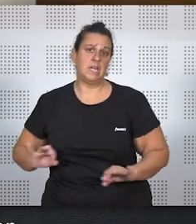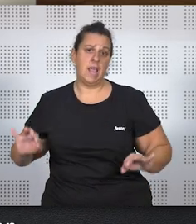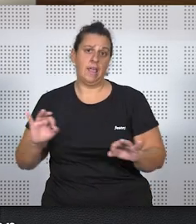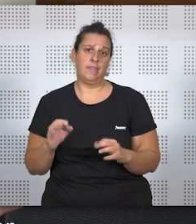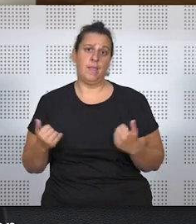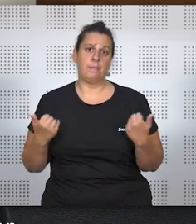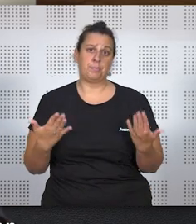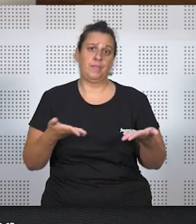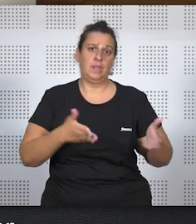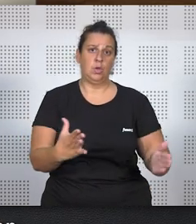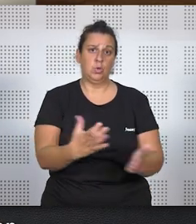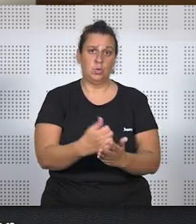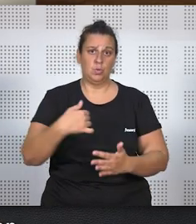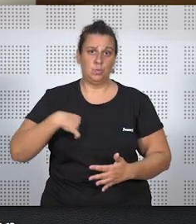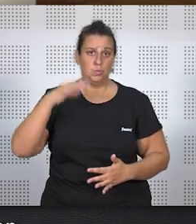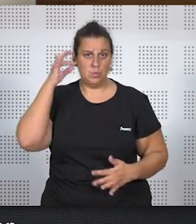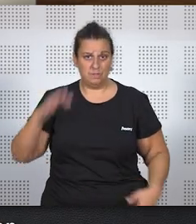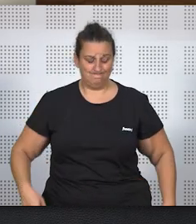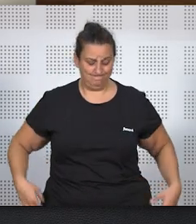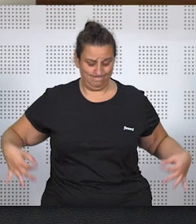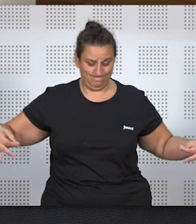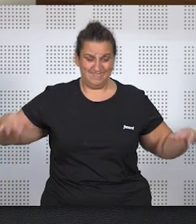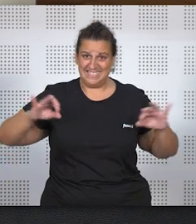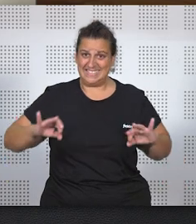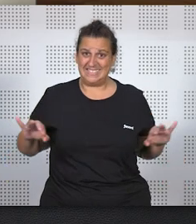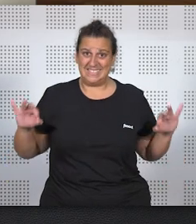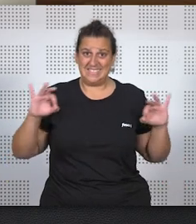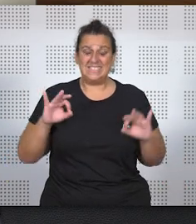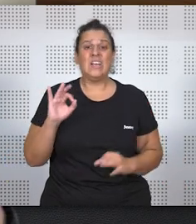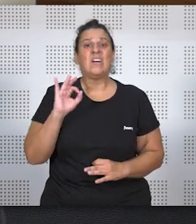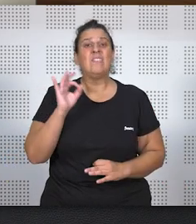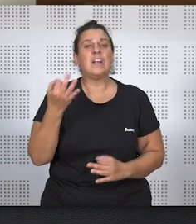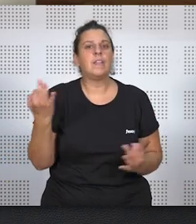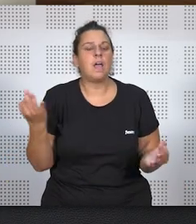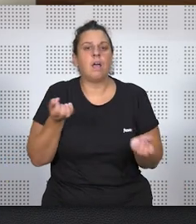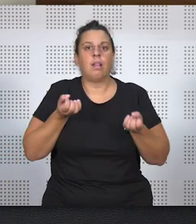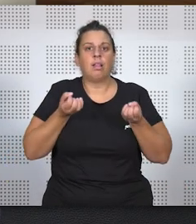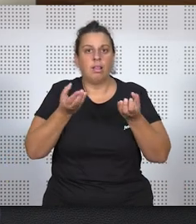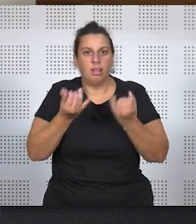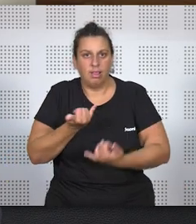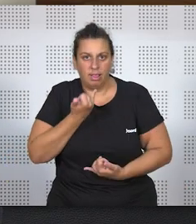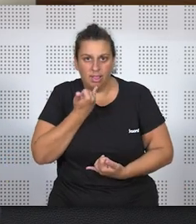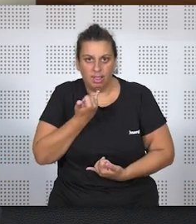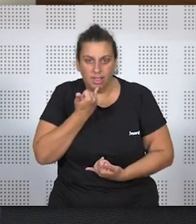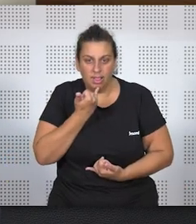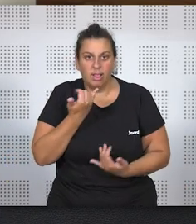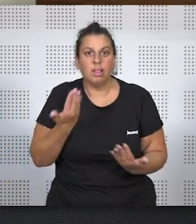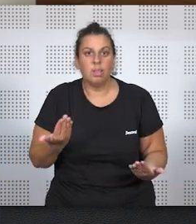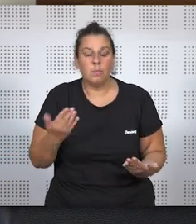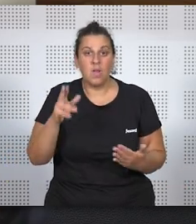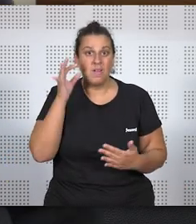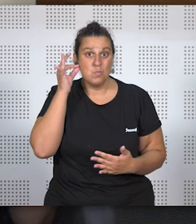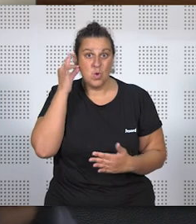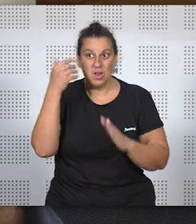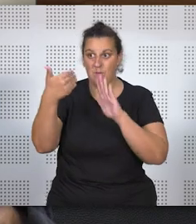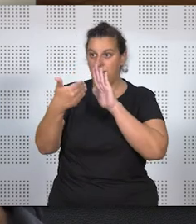y se encuentra sin nada. Es verdad que, a pesar de la poca información, a pesar, porque claro, todo esto